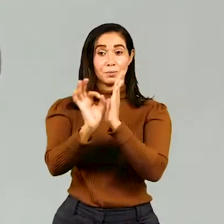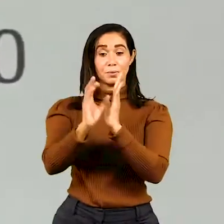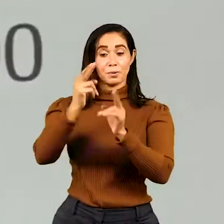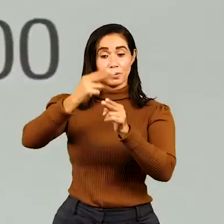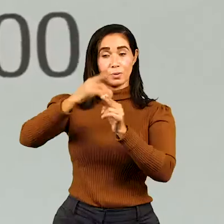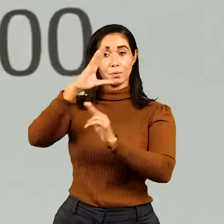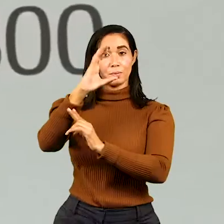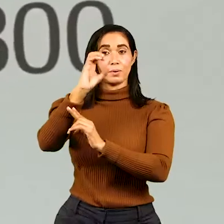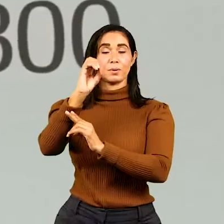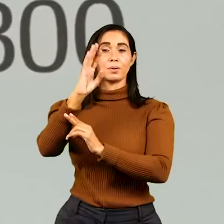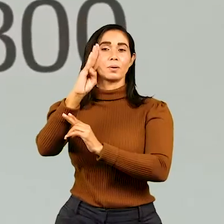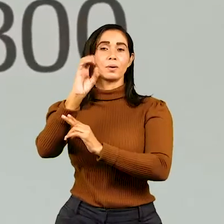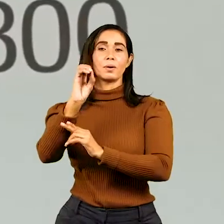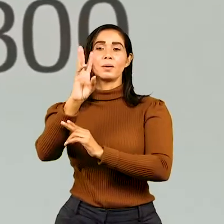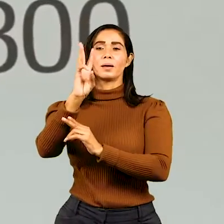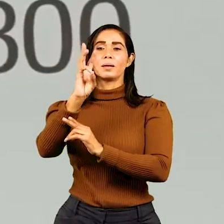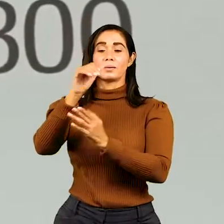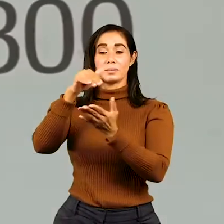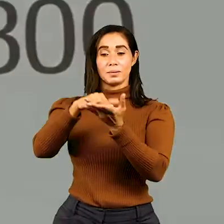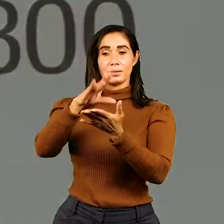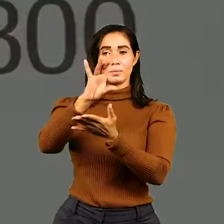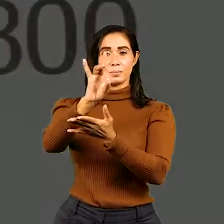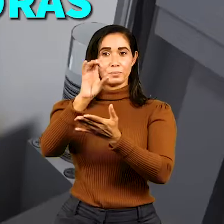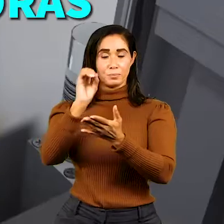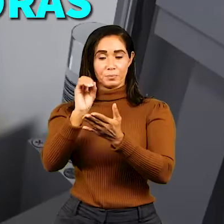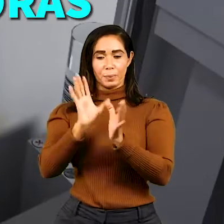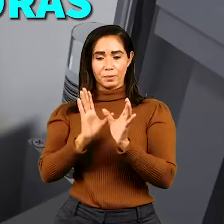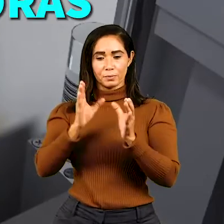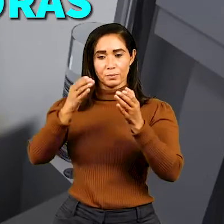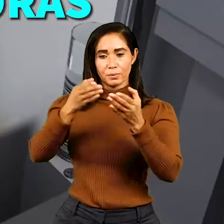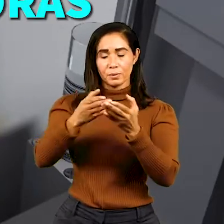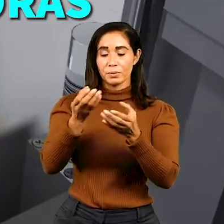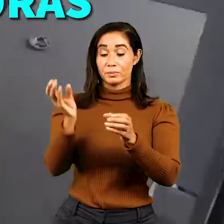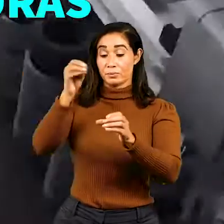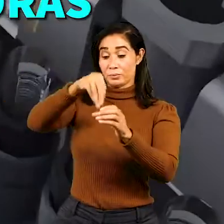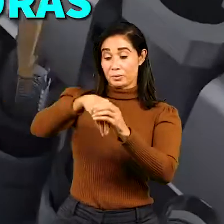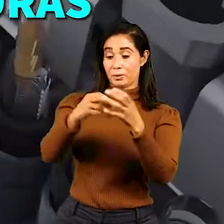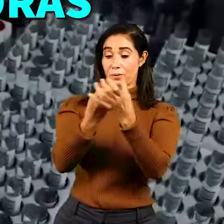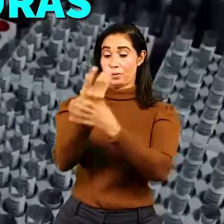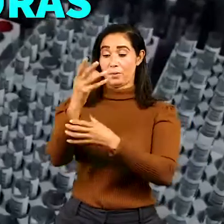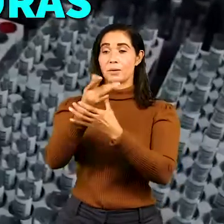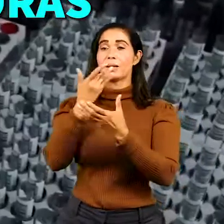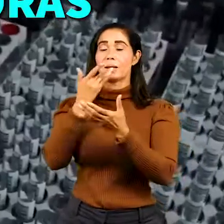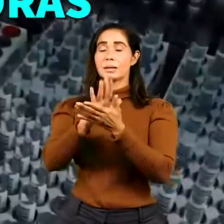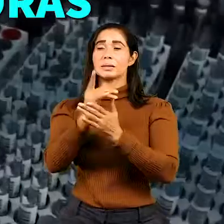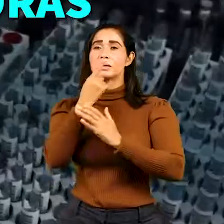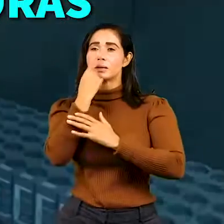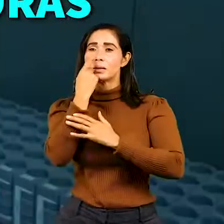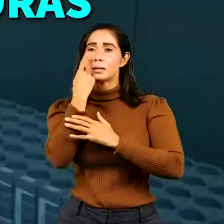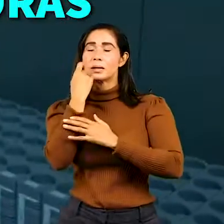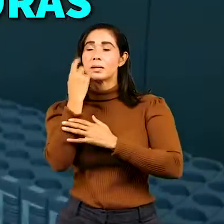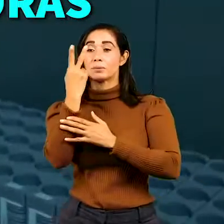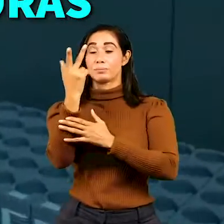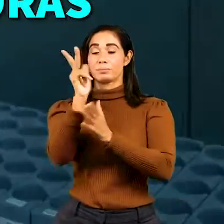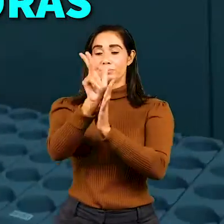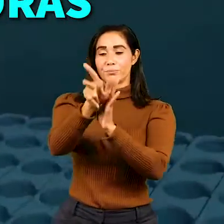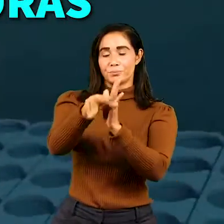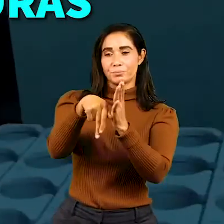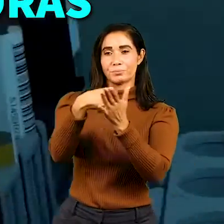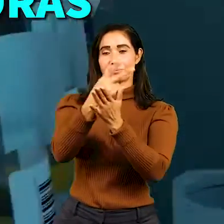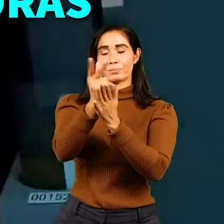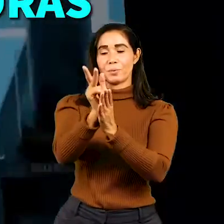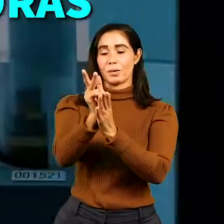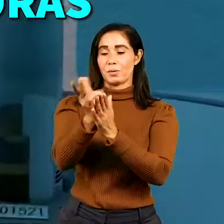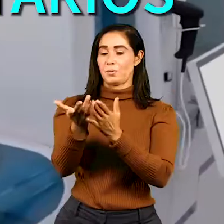funcionamiento COVAS 6800, con capacidad de realizar 192 pruebas cada